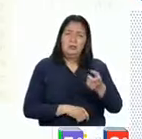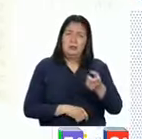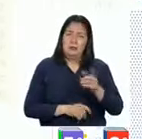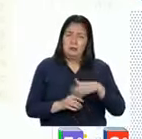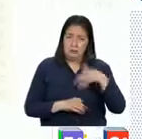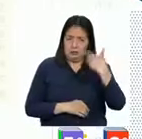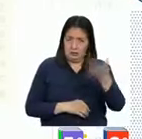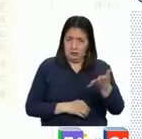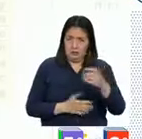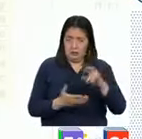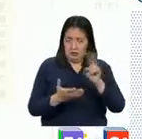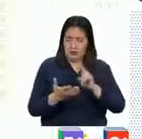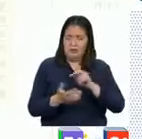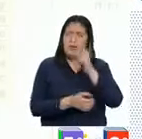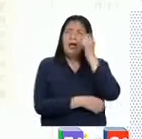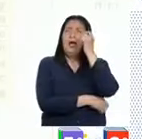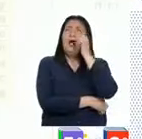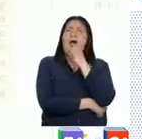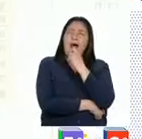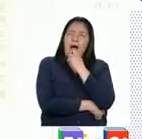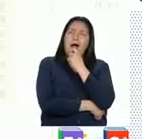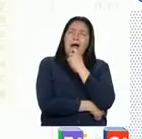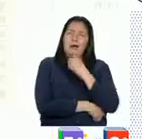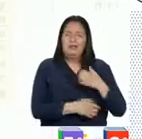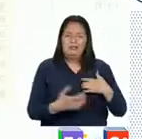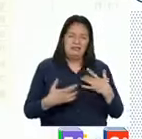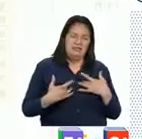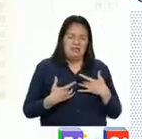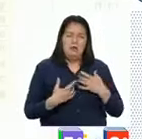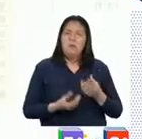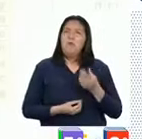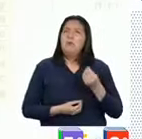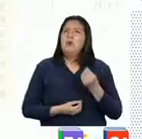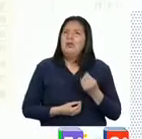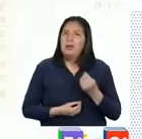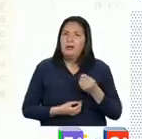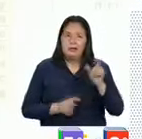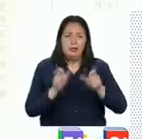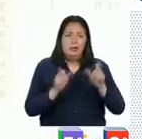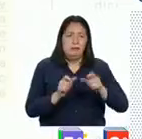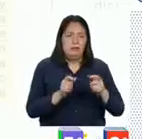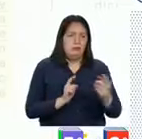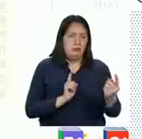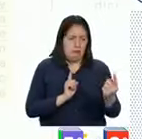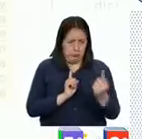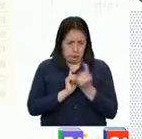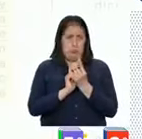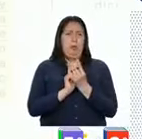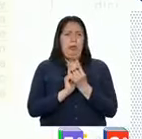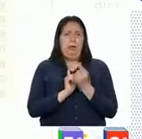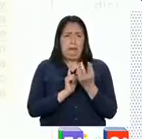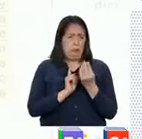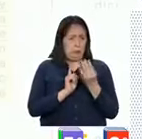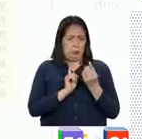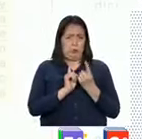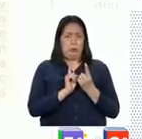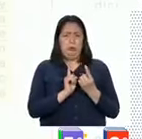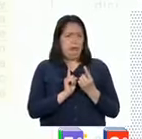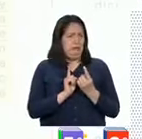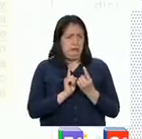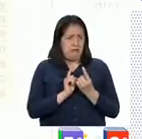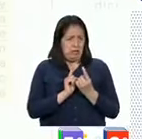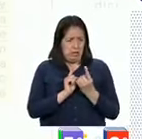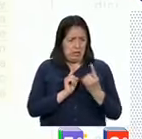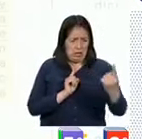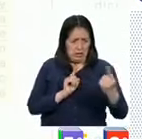sigue en el texto me hace entender que mi incomodidad sucedió porque las personas se acercaron demasiado y que cada persona